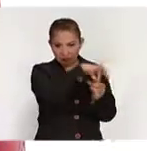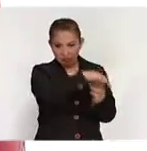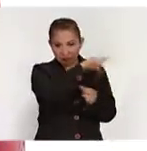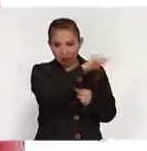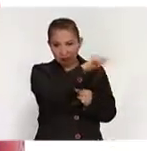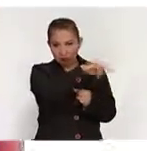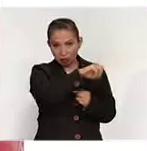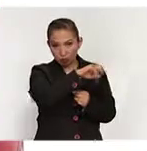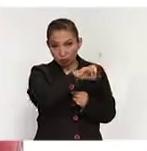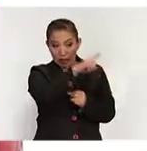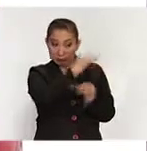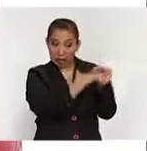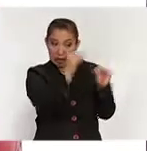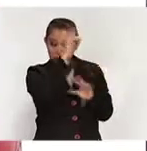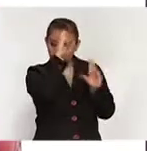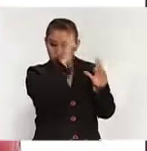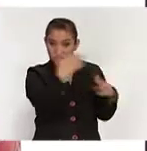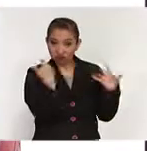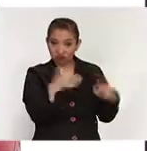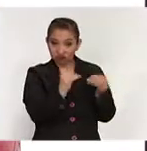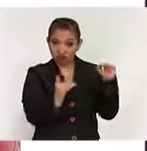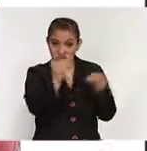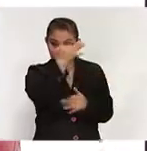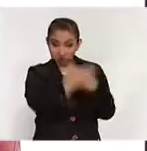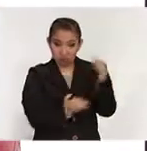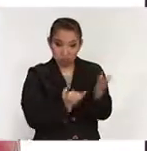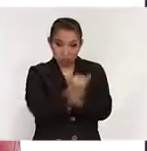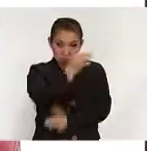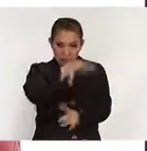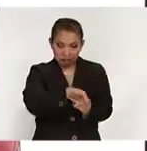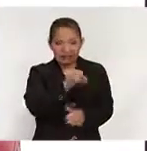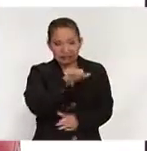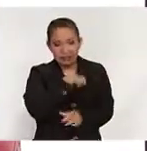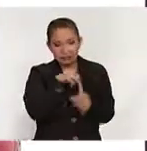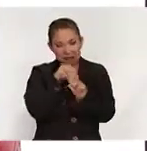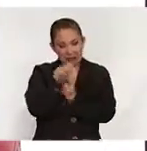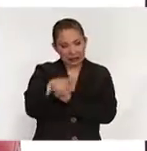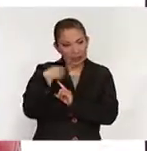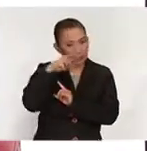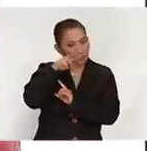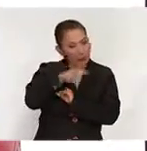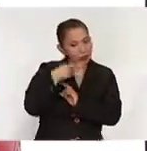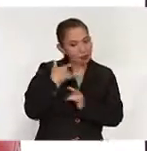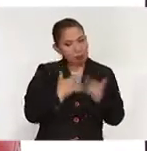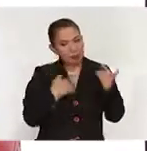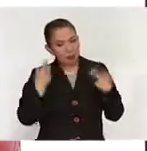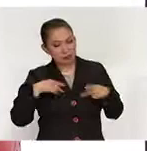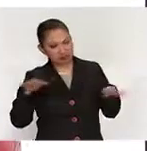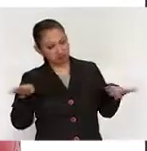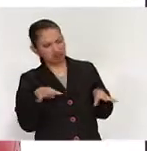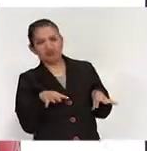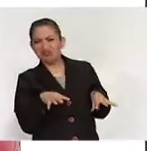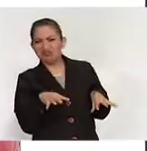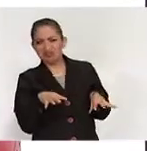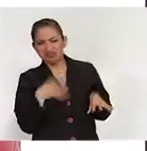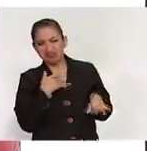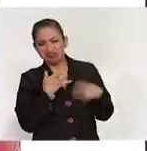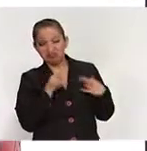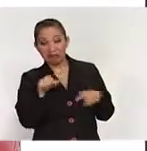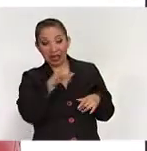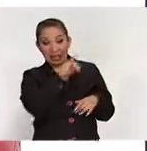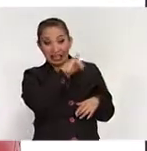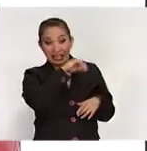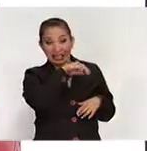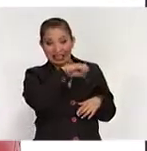tribunal electoral es la máxima autoridad en materia electoral en nuestro país, sí ve un impacto pernicioso en la percepción ciudadana, ¿por qué? Porque el